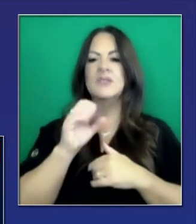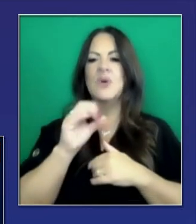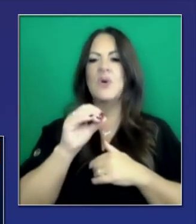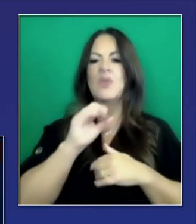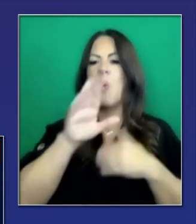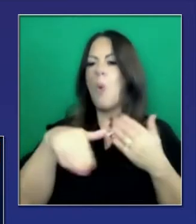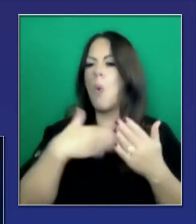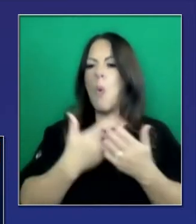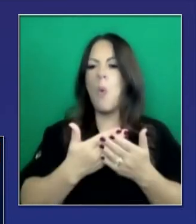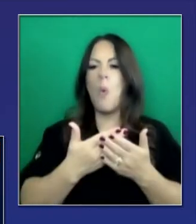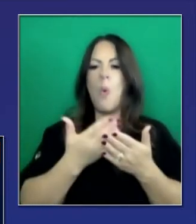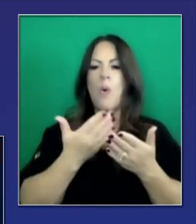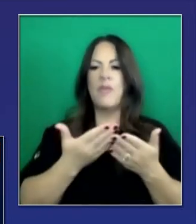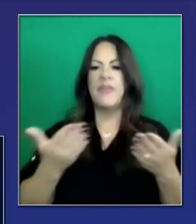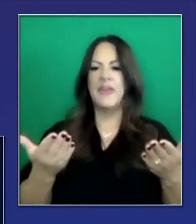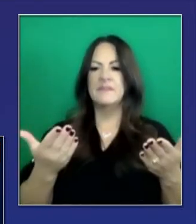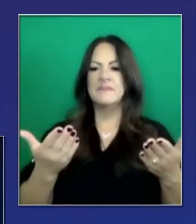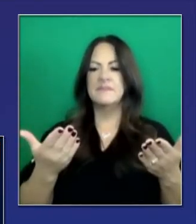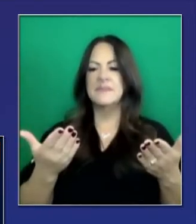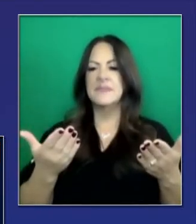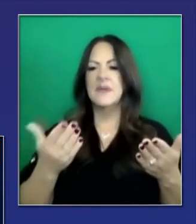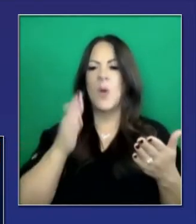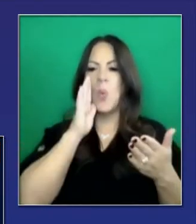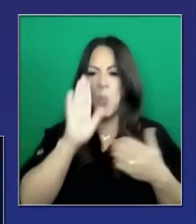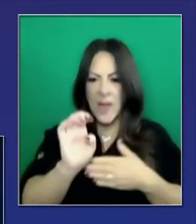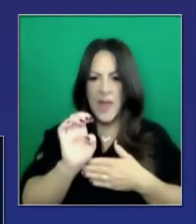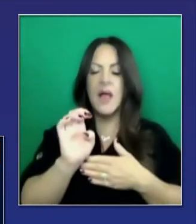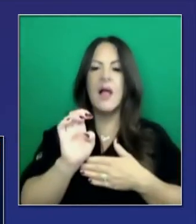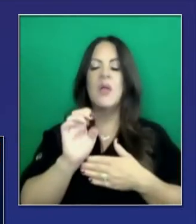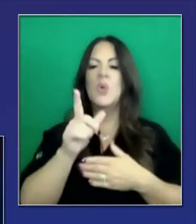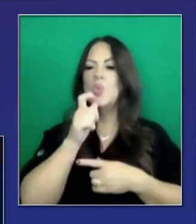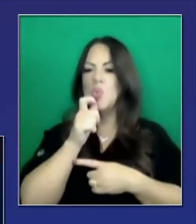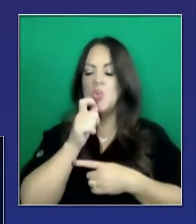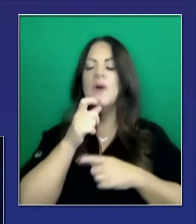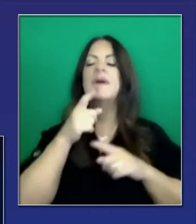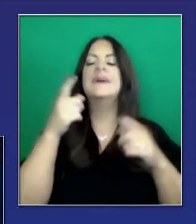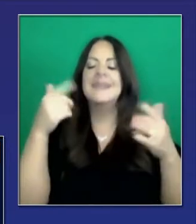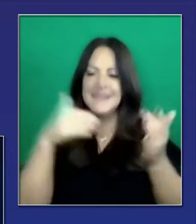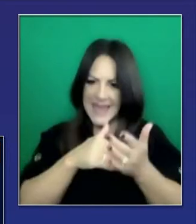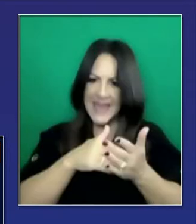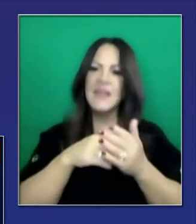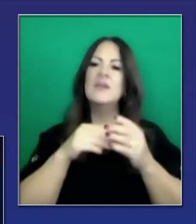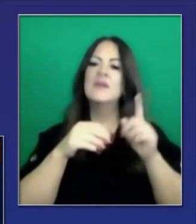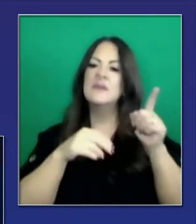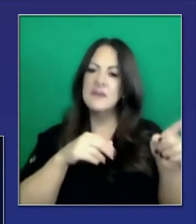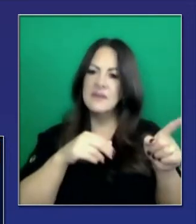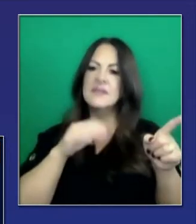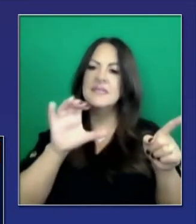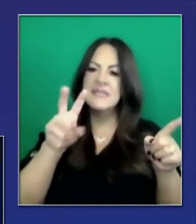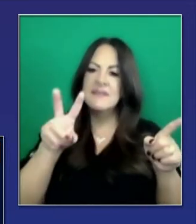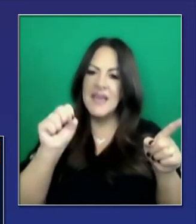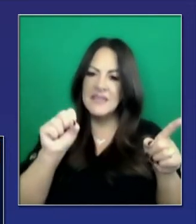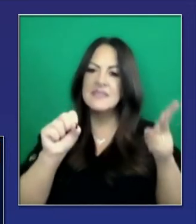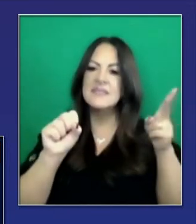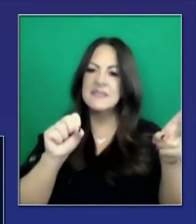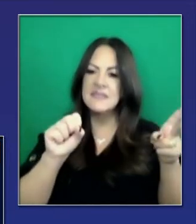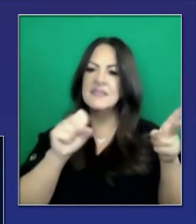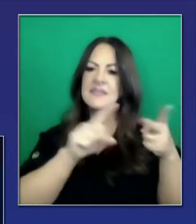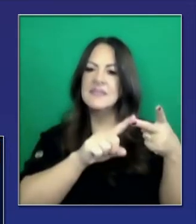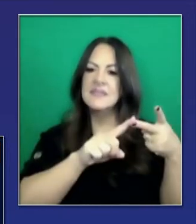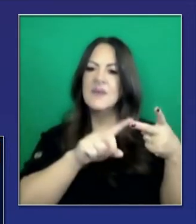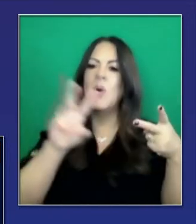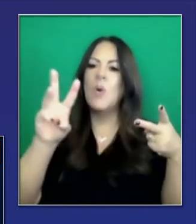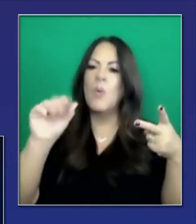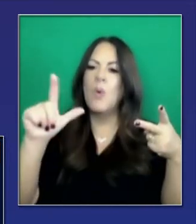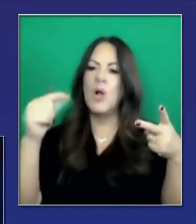manejo, la administración, la logística. Todo lo manejan ellos, CVS y Walgreens. Esto está ocurriendo en otras partes del